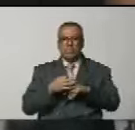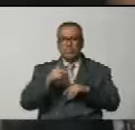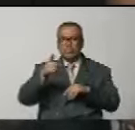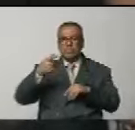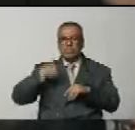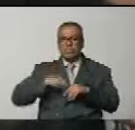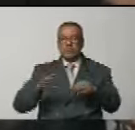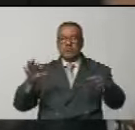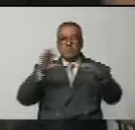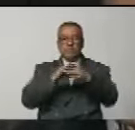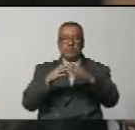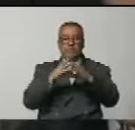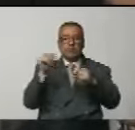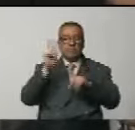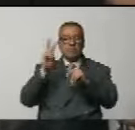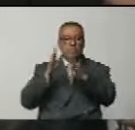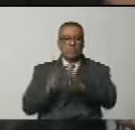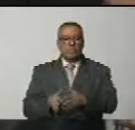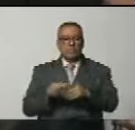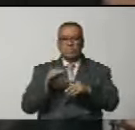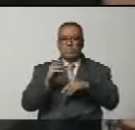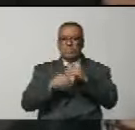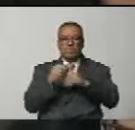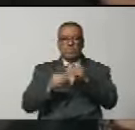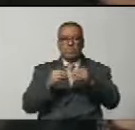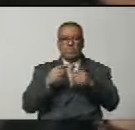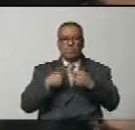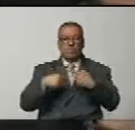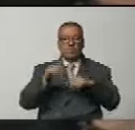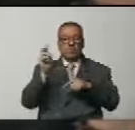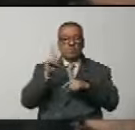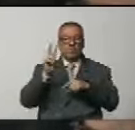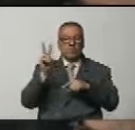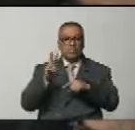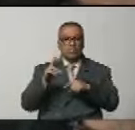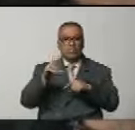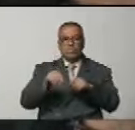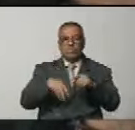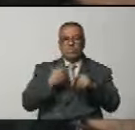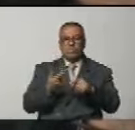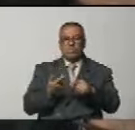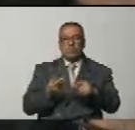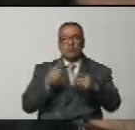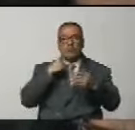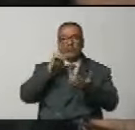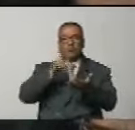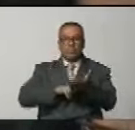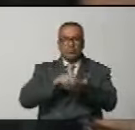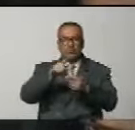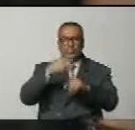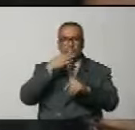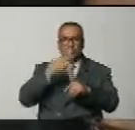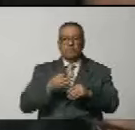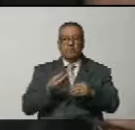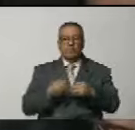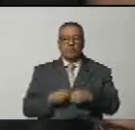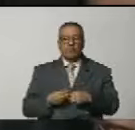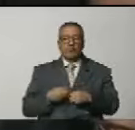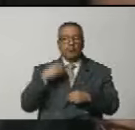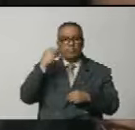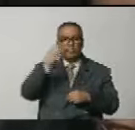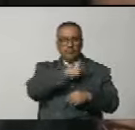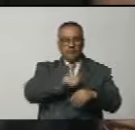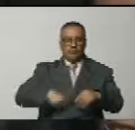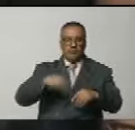tiene que unir a todos los venezolanos no hay forma que algún venezolano no pueda estar de acuerdo con esto presidente